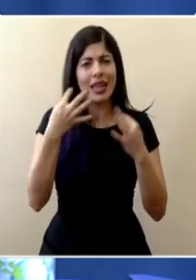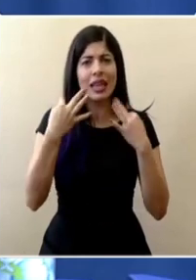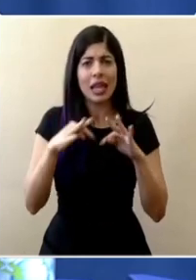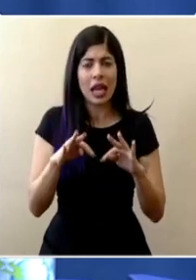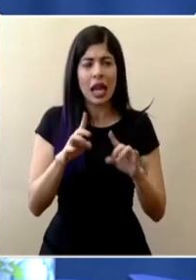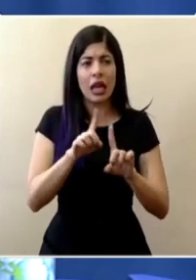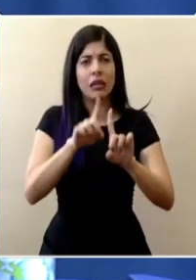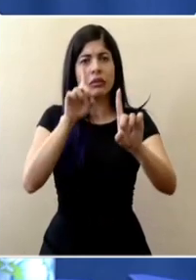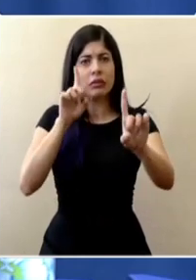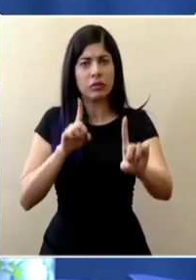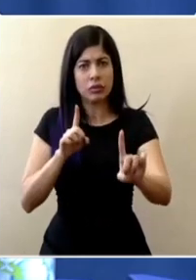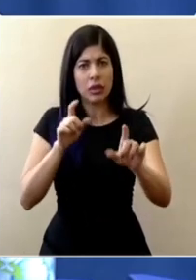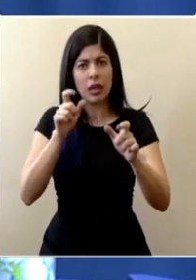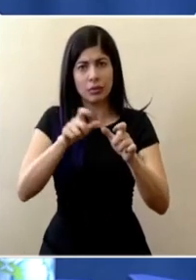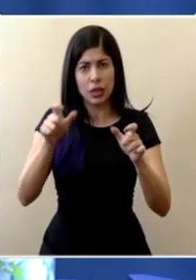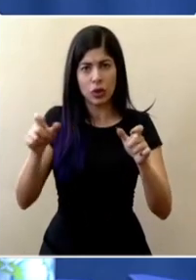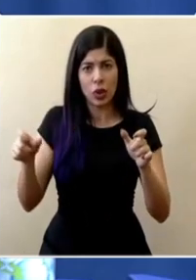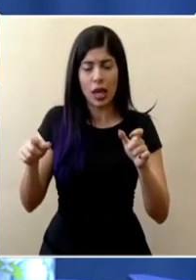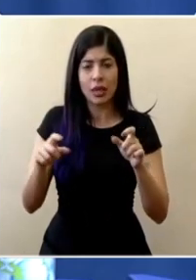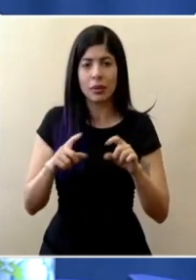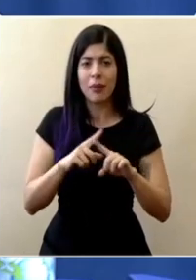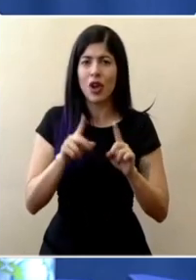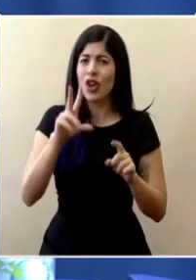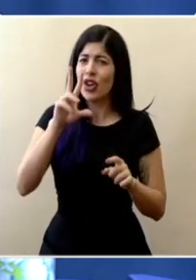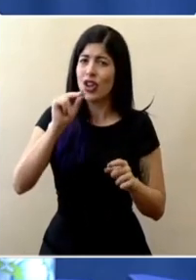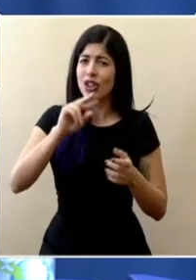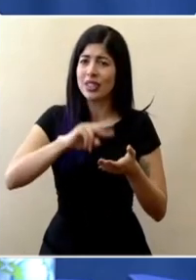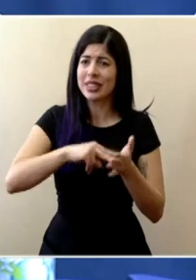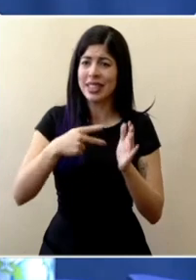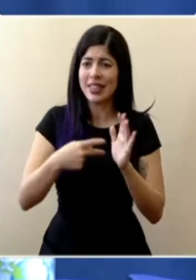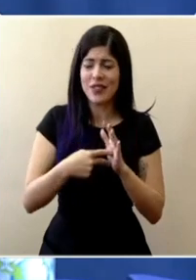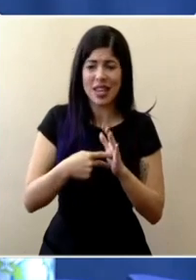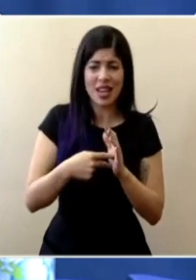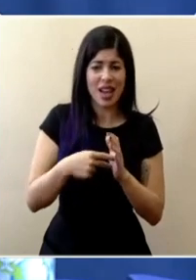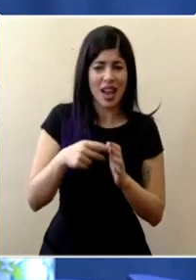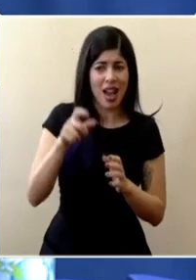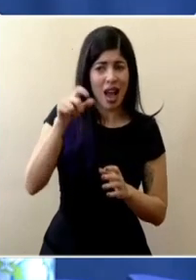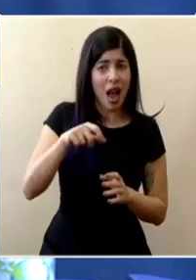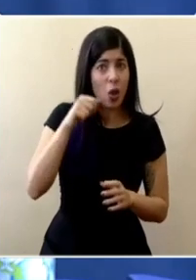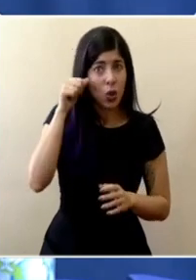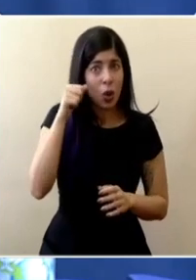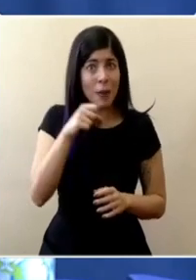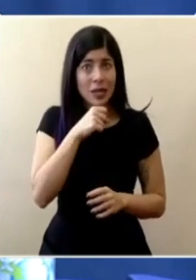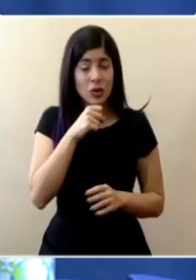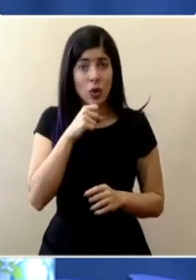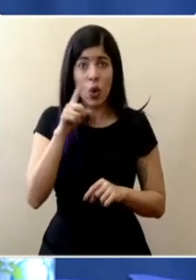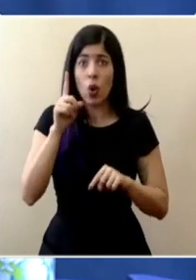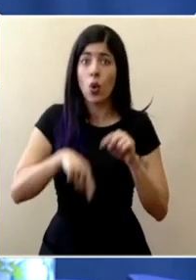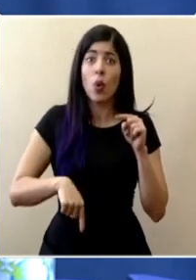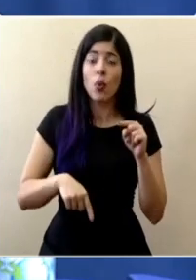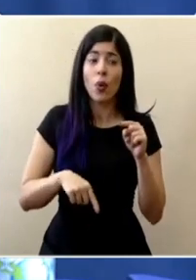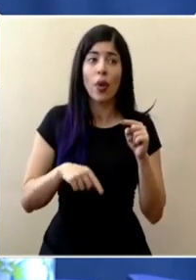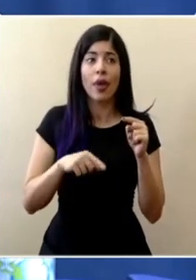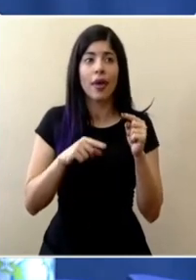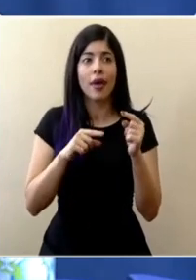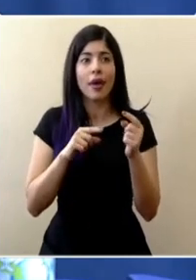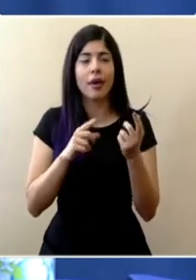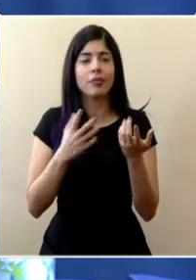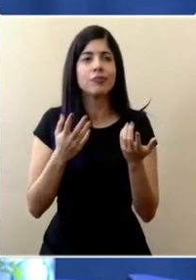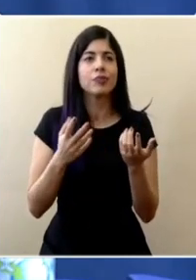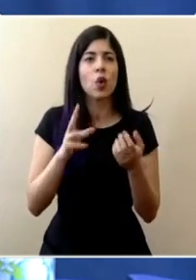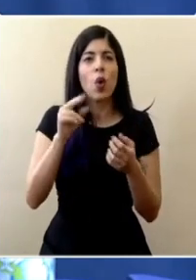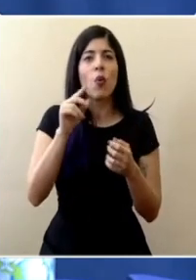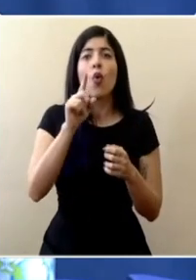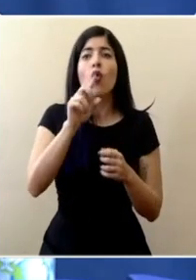ese distanciamiento y pues no es que no puedan tener del todo algún contacto en el sentido de no